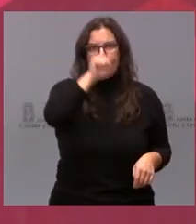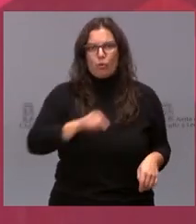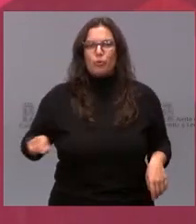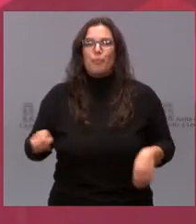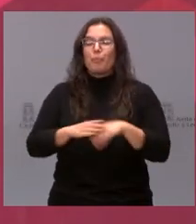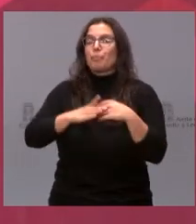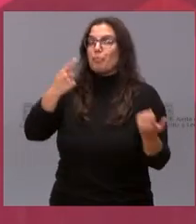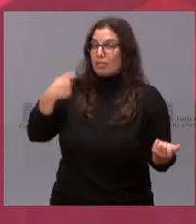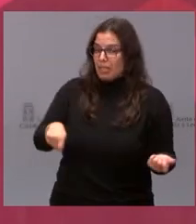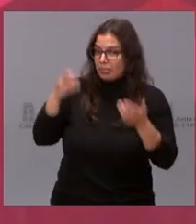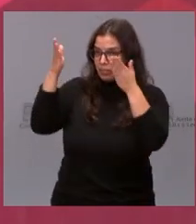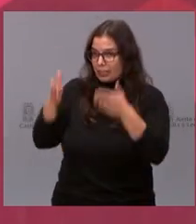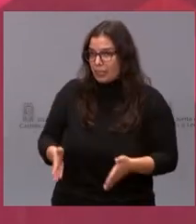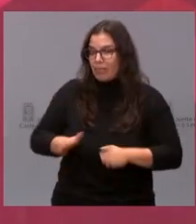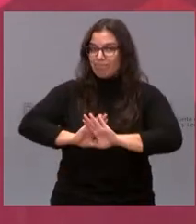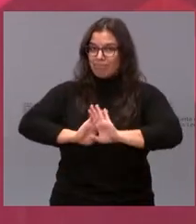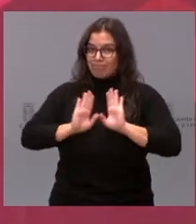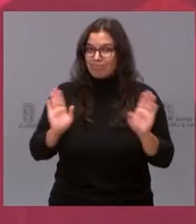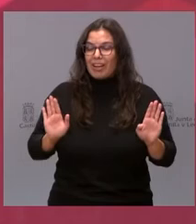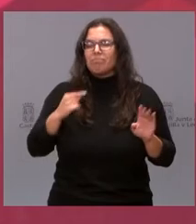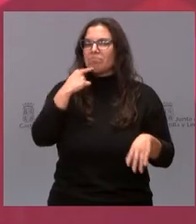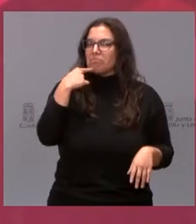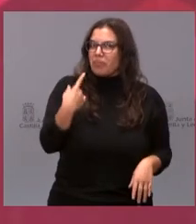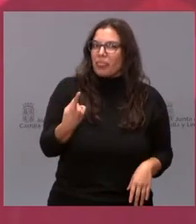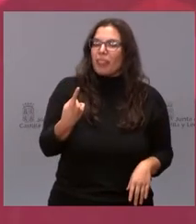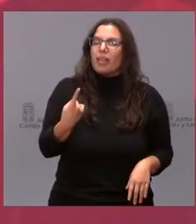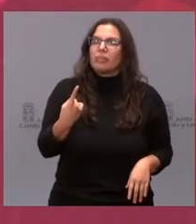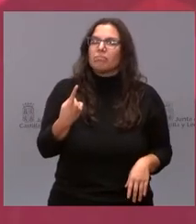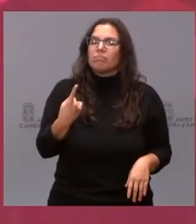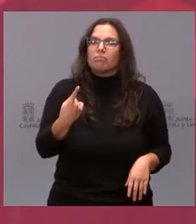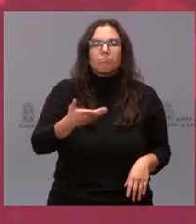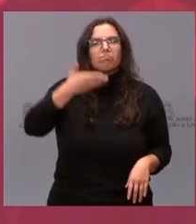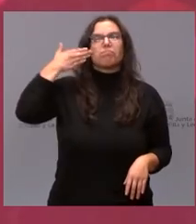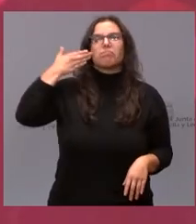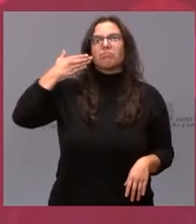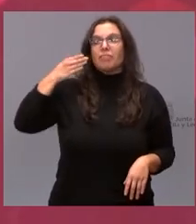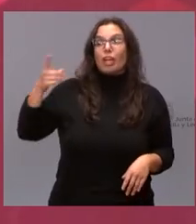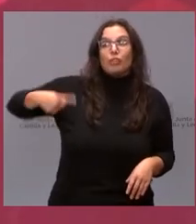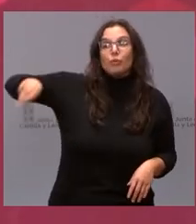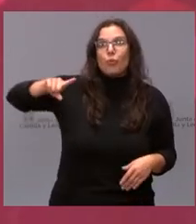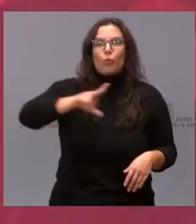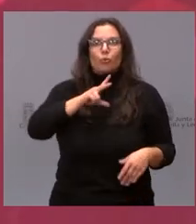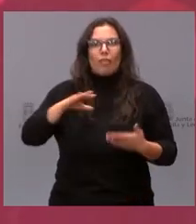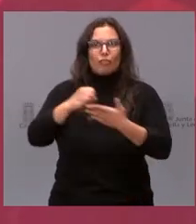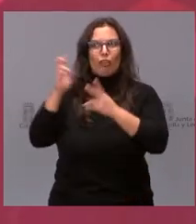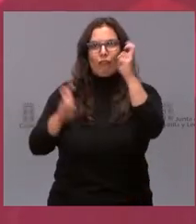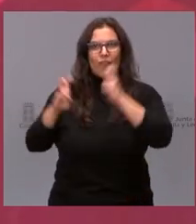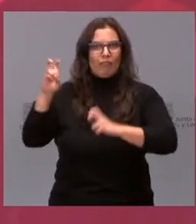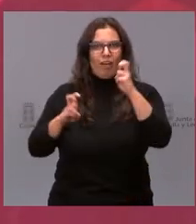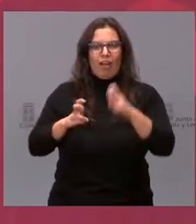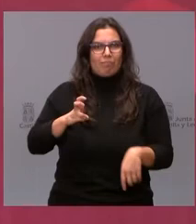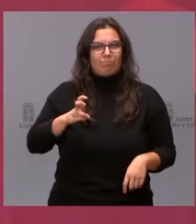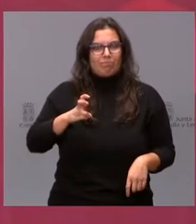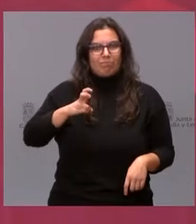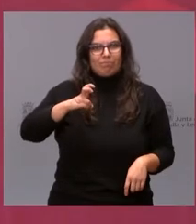Presidente, sin más, decirle que es un honor tenerles a todos ustedes aquí. Y